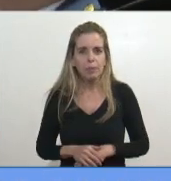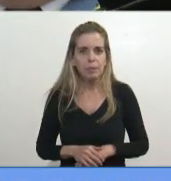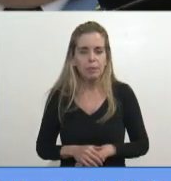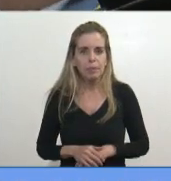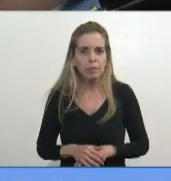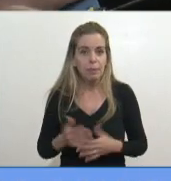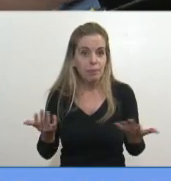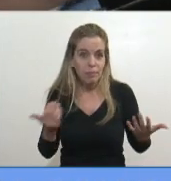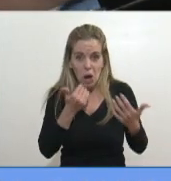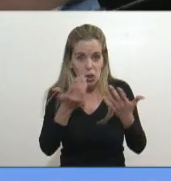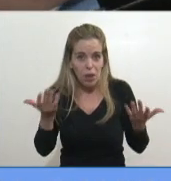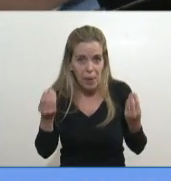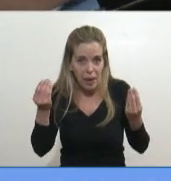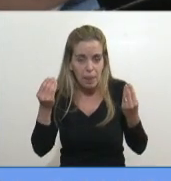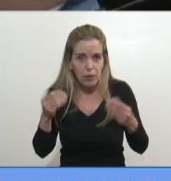¿no saben lo que pasó acá?